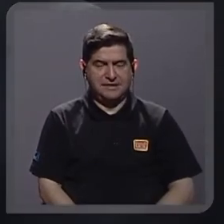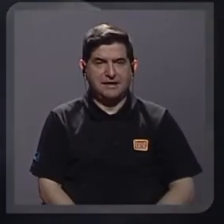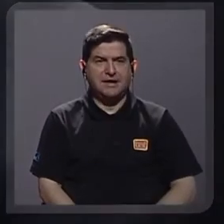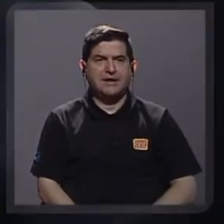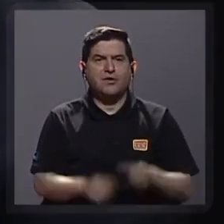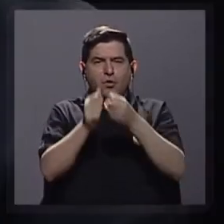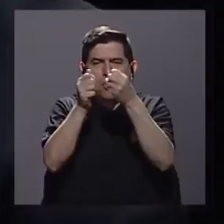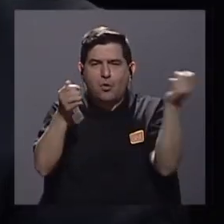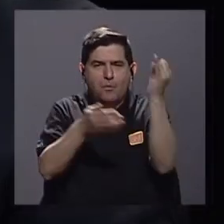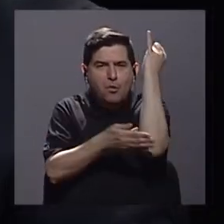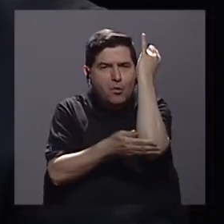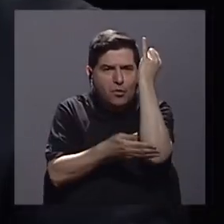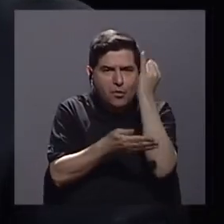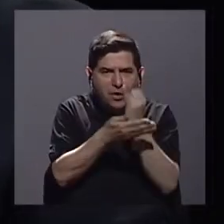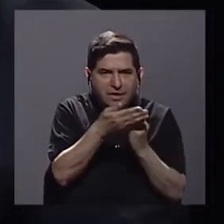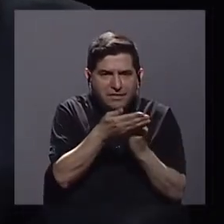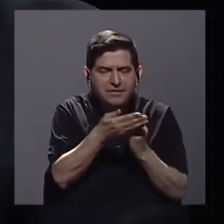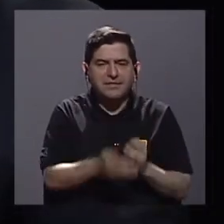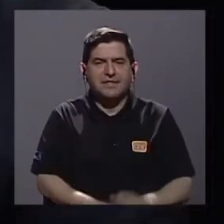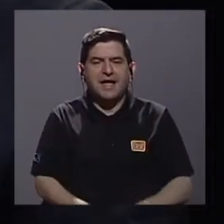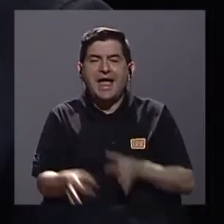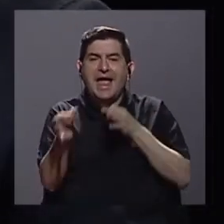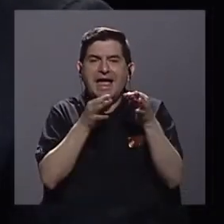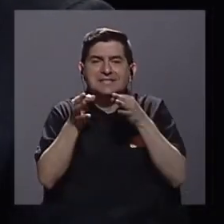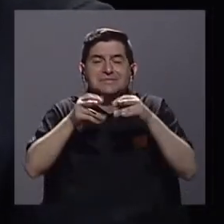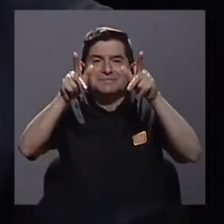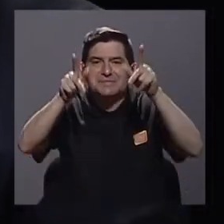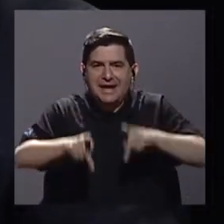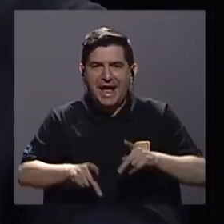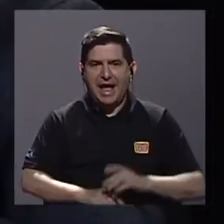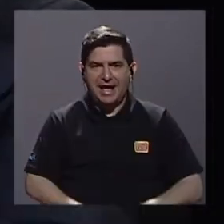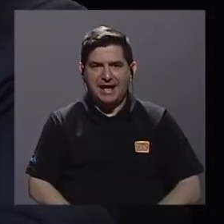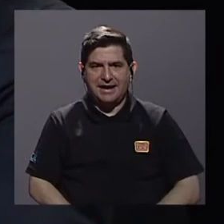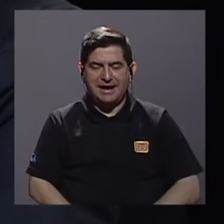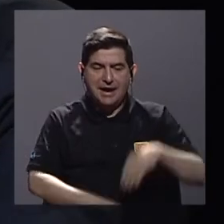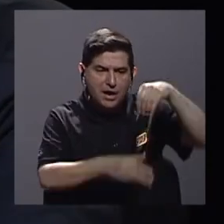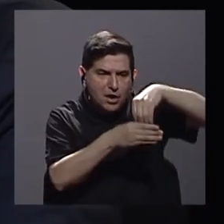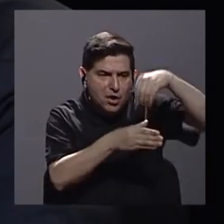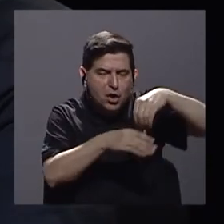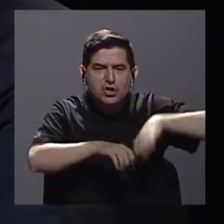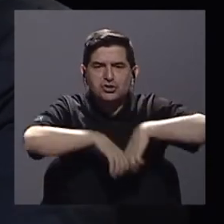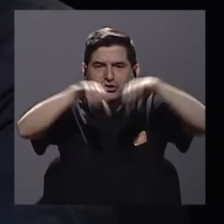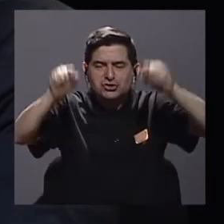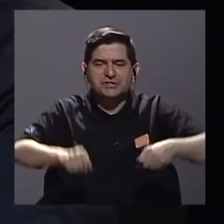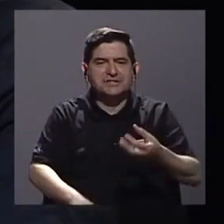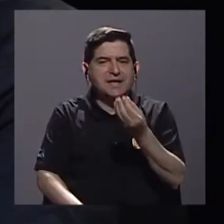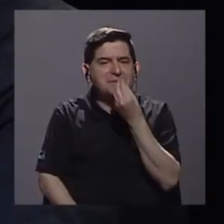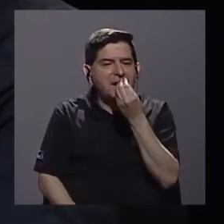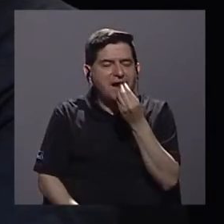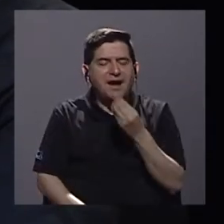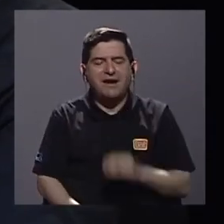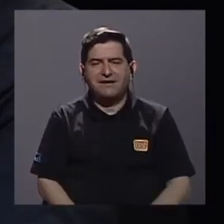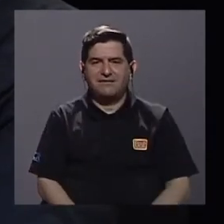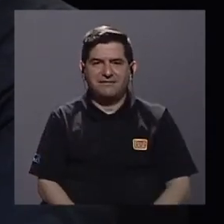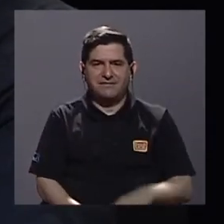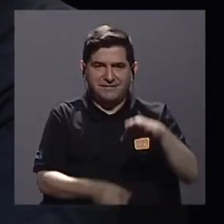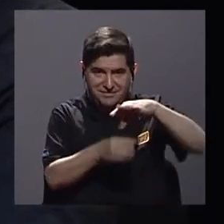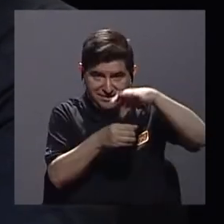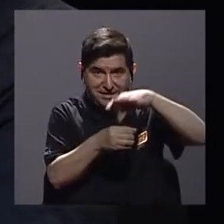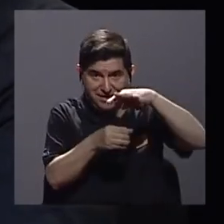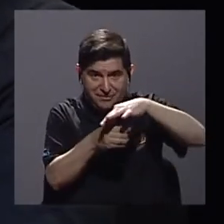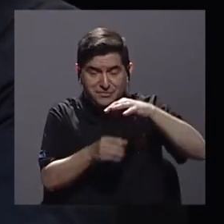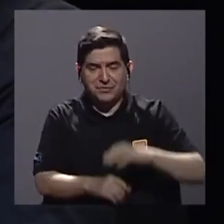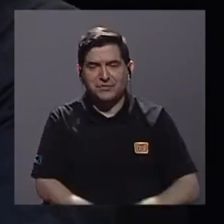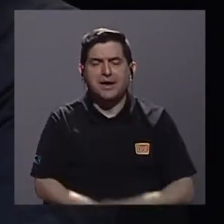de mapa conceptual cómo poder explicarle a la audiencia el aporte del sistema agroalimentario y